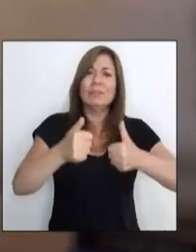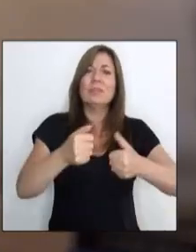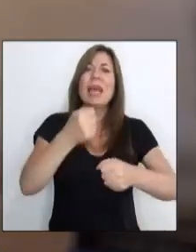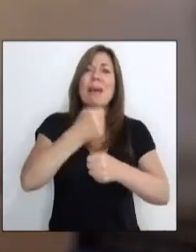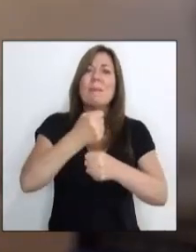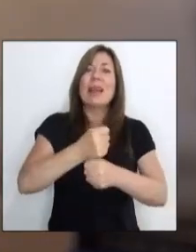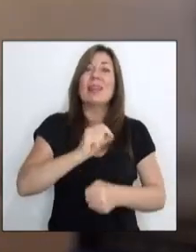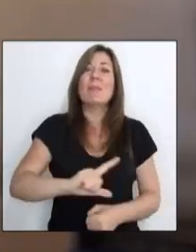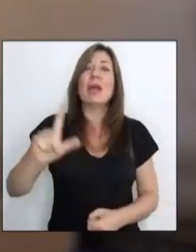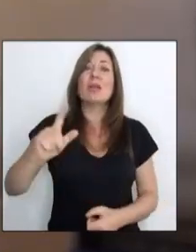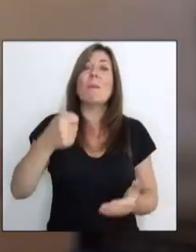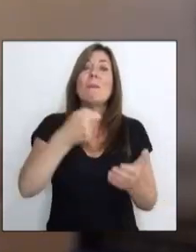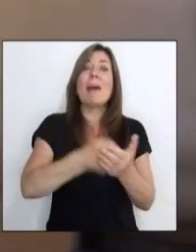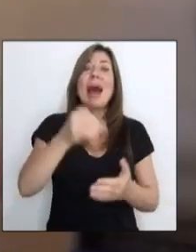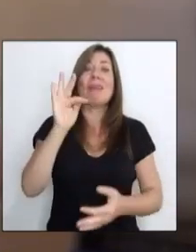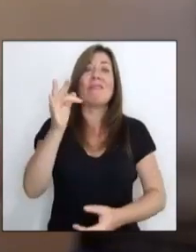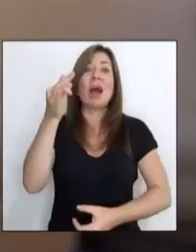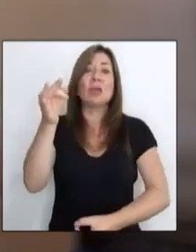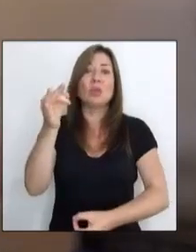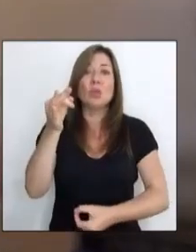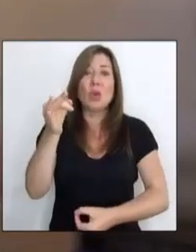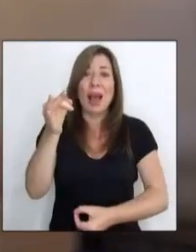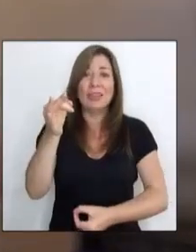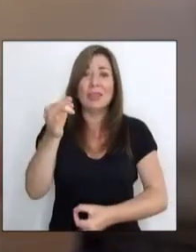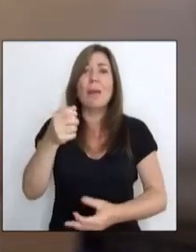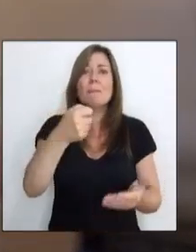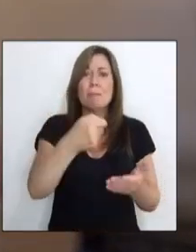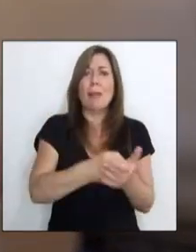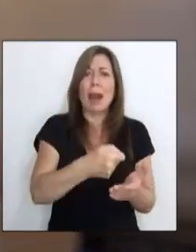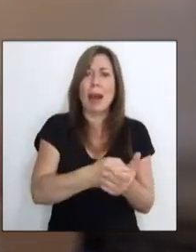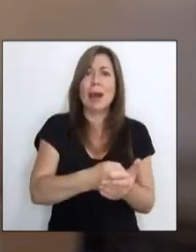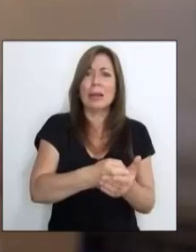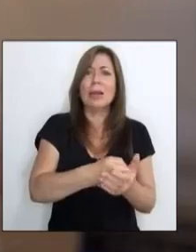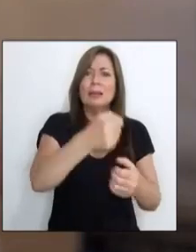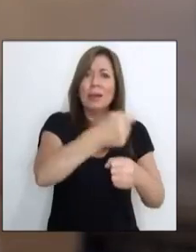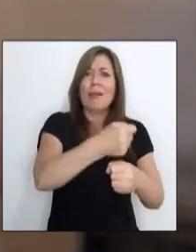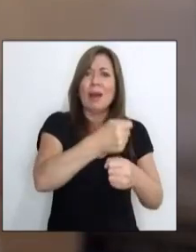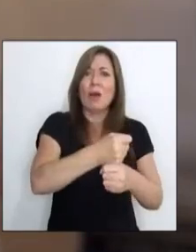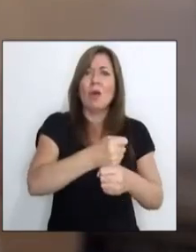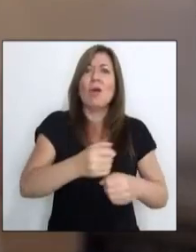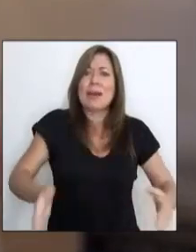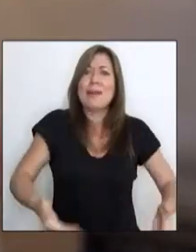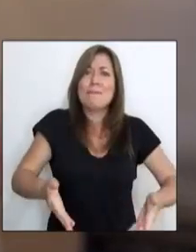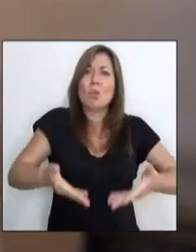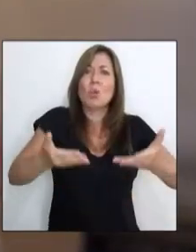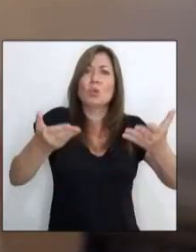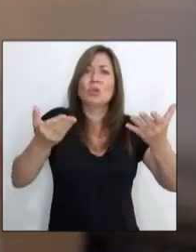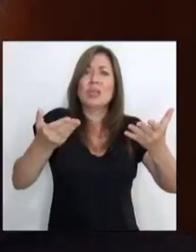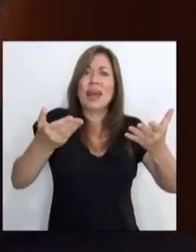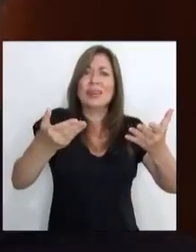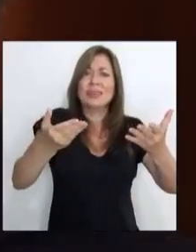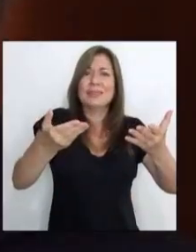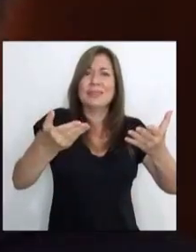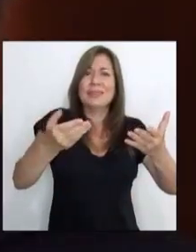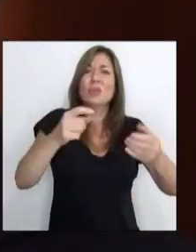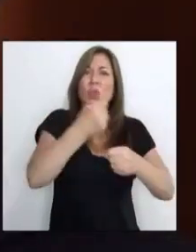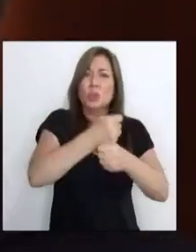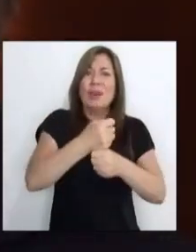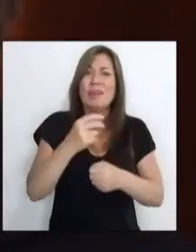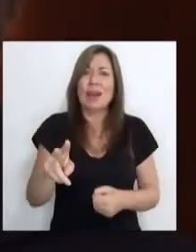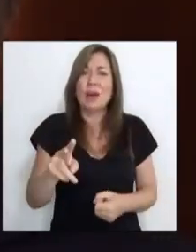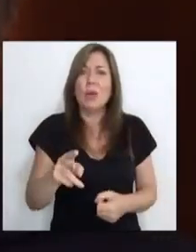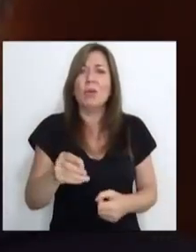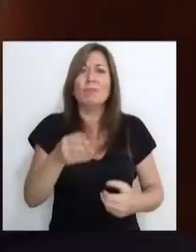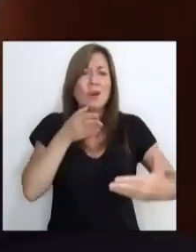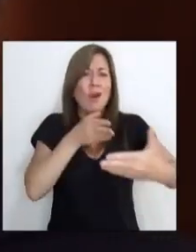sus emprendimientos, pagar sus facturas, crear trabajo e impulsar el progreso de Chile. Pero el Estado no